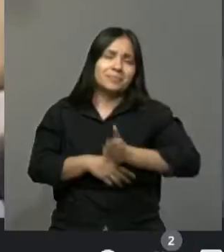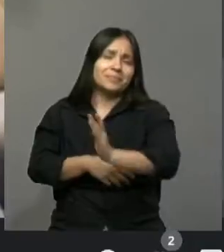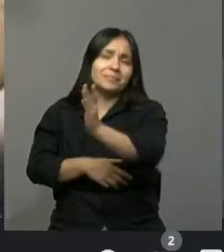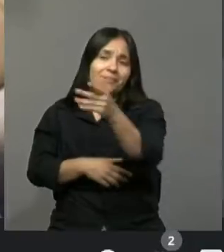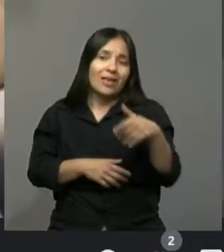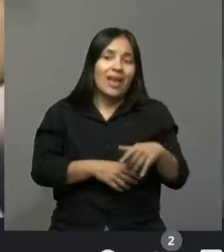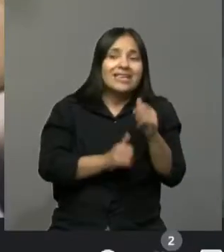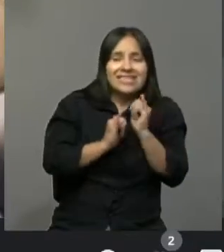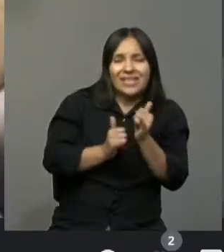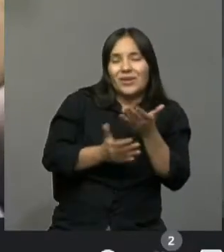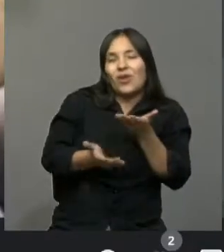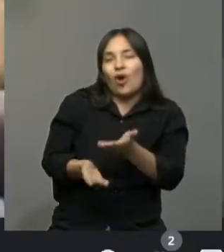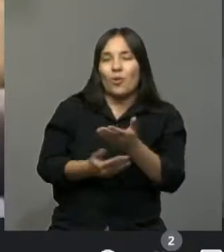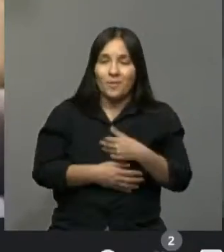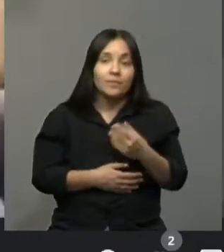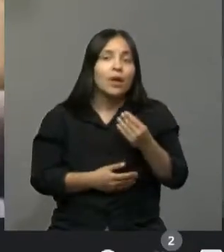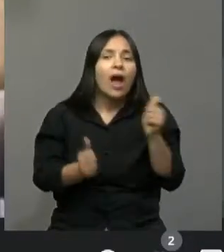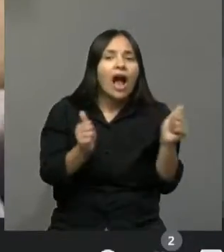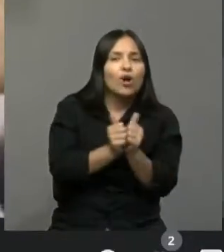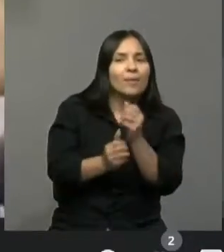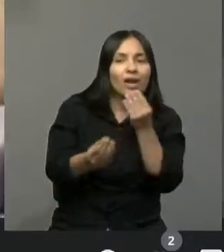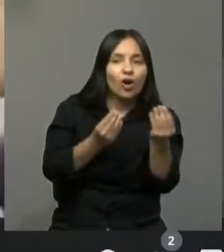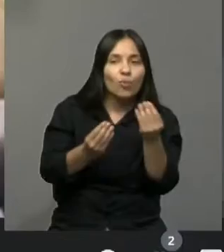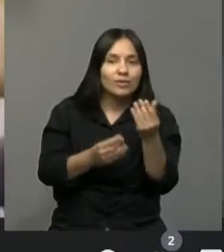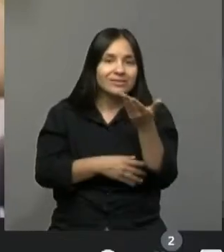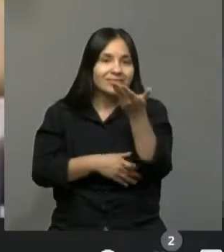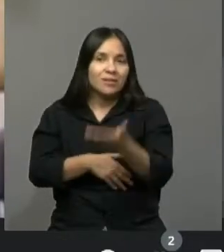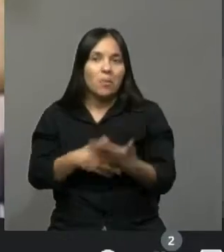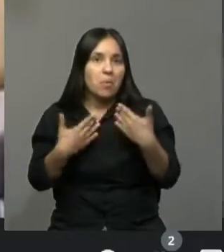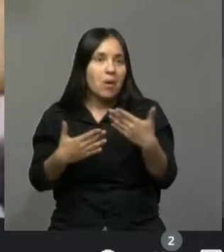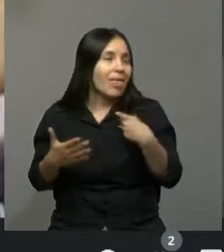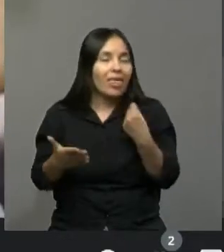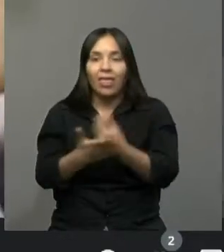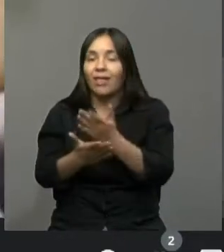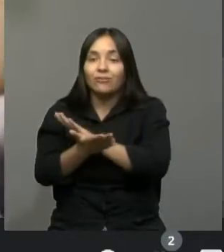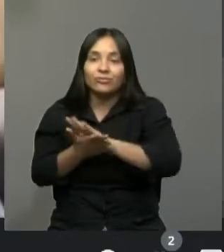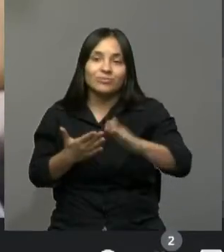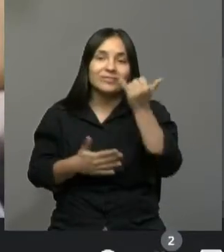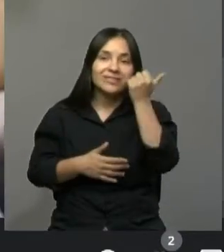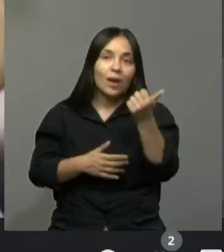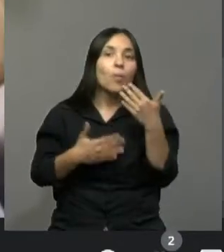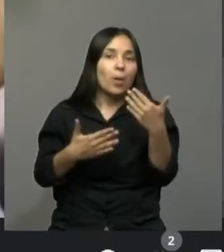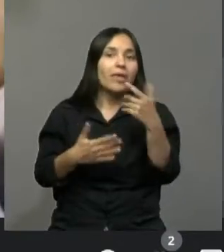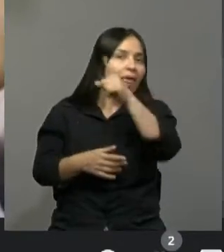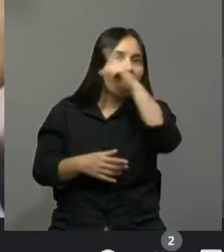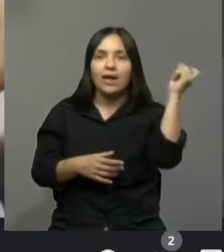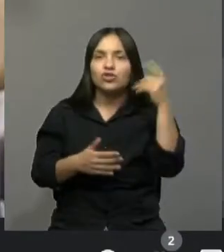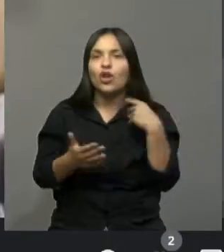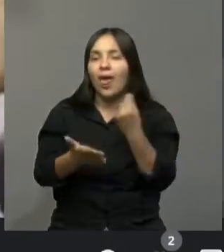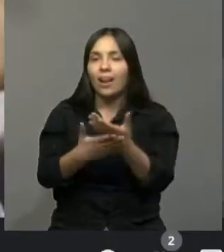porque es todavía muy chica. ¿Cómo es eso de acompañar a alguien que sin duda puede ser una revelación, que ya lo es, pero que lo puede ser a nivel nacional?